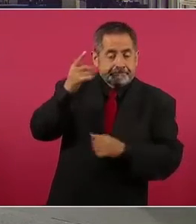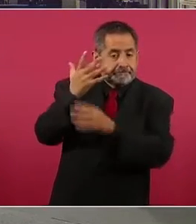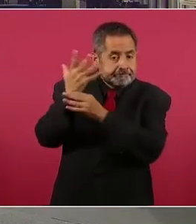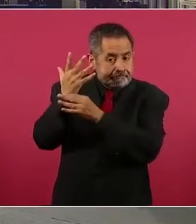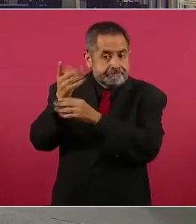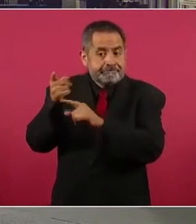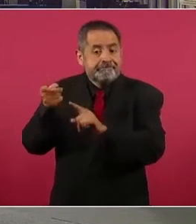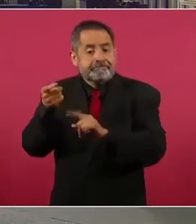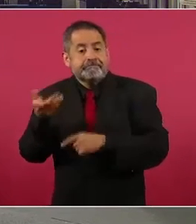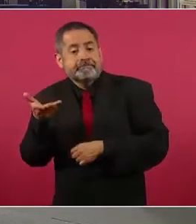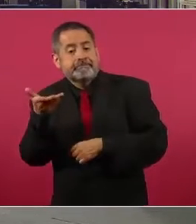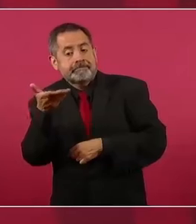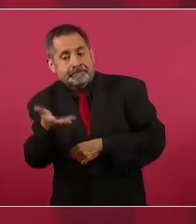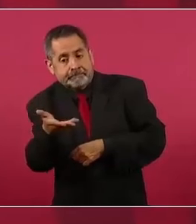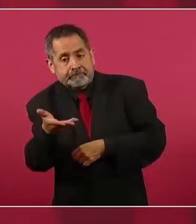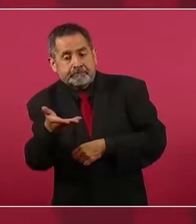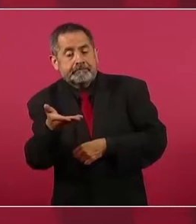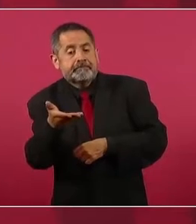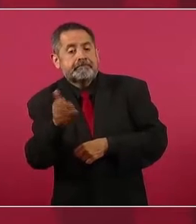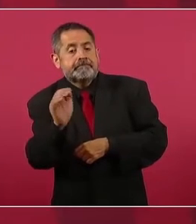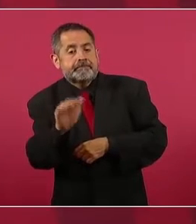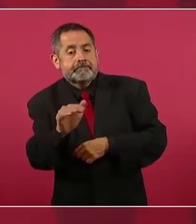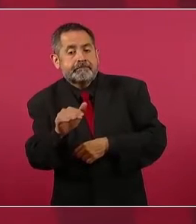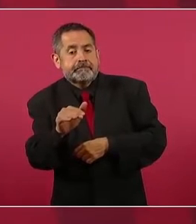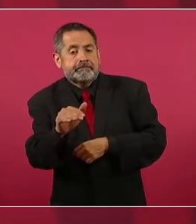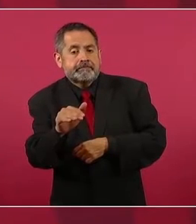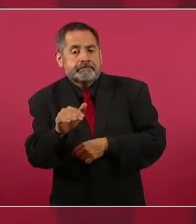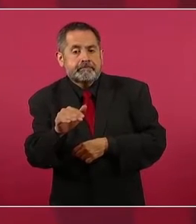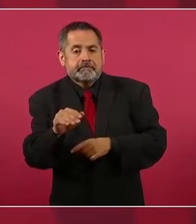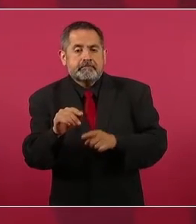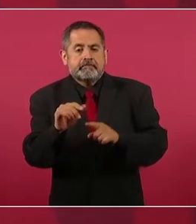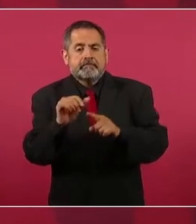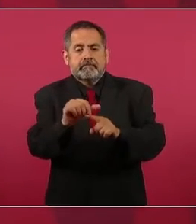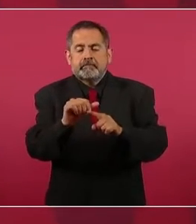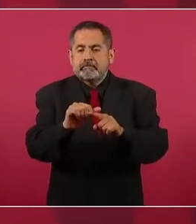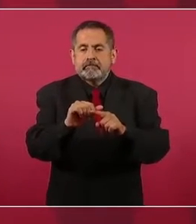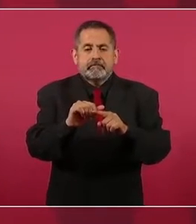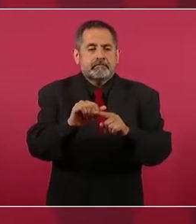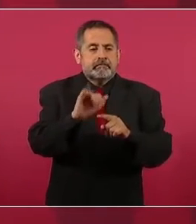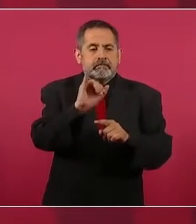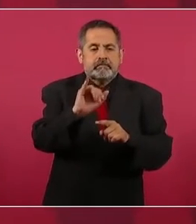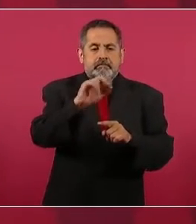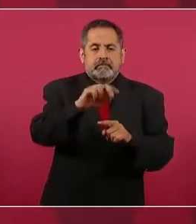a Migración